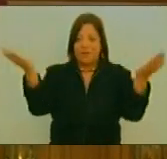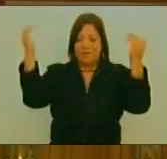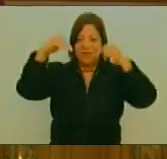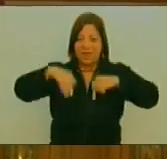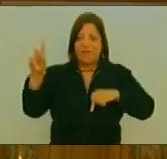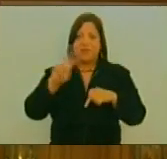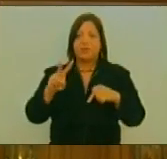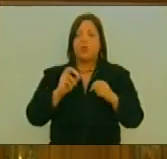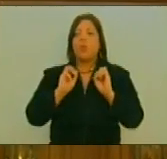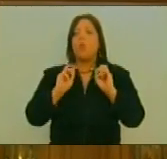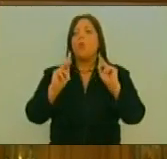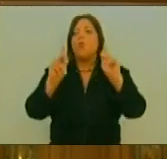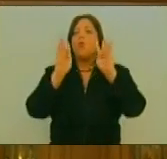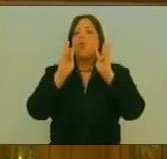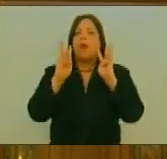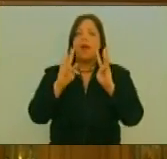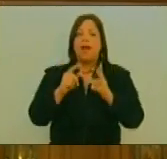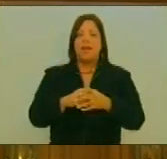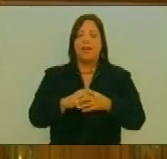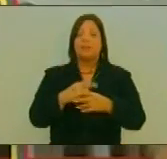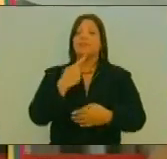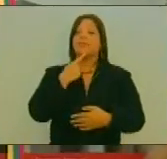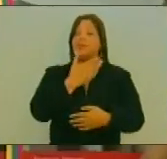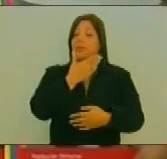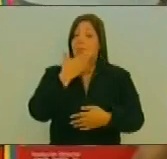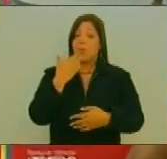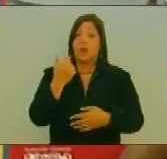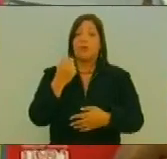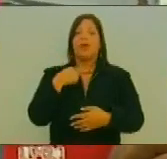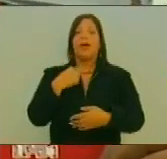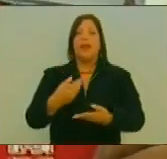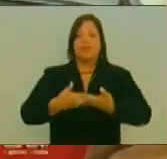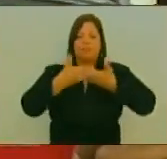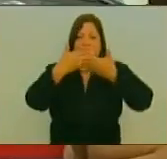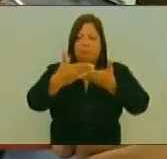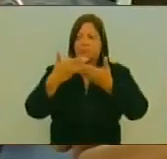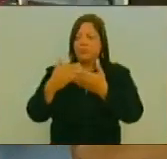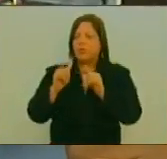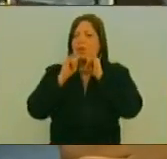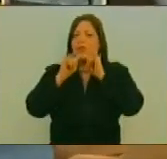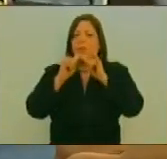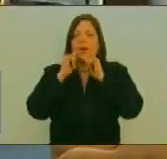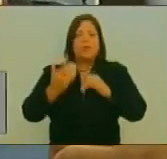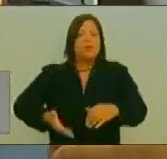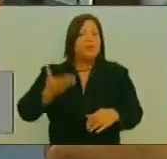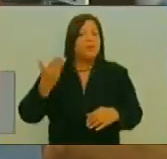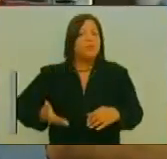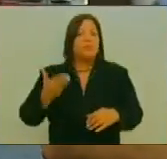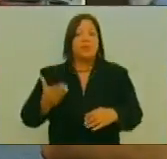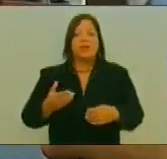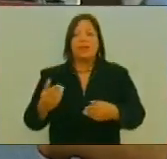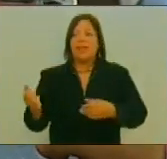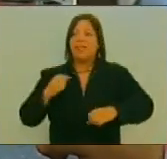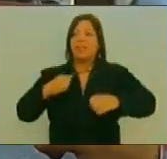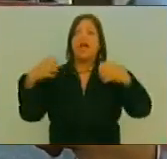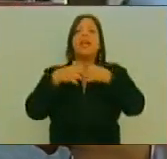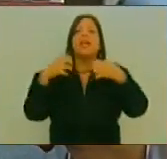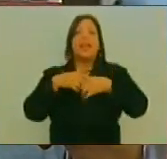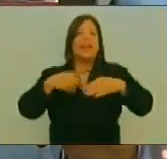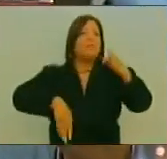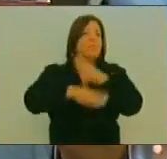Evento Decían Ellos Mismos De Esta Naturaleza Pudimos Entregarles Tanta Información Para Ellos Dar La Batalla